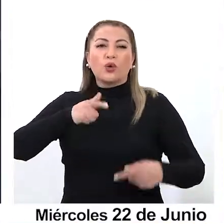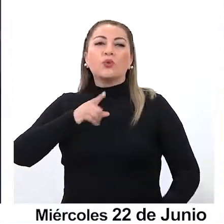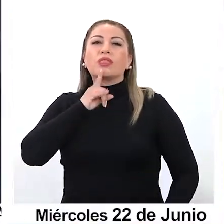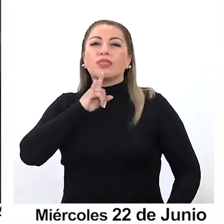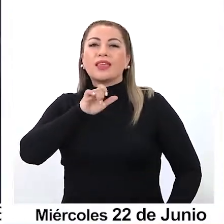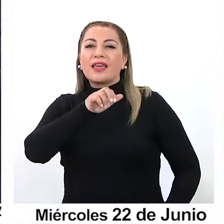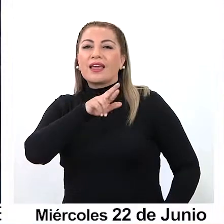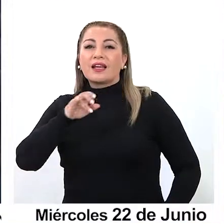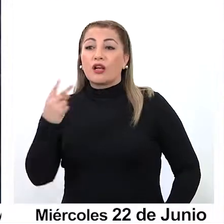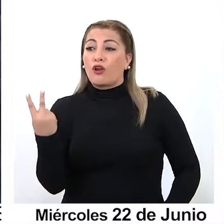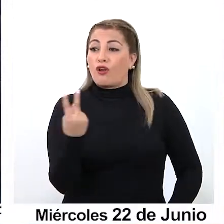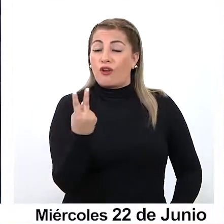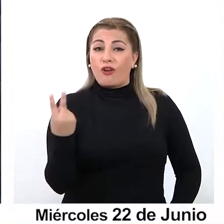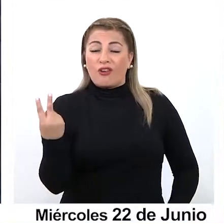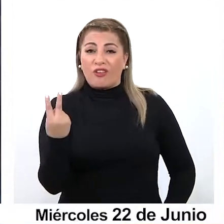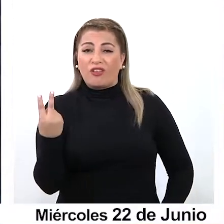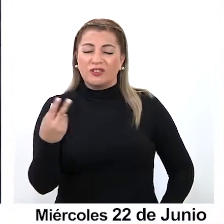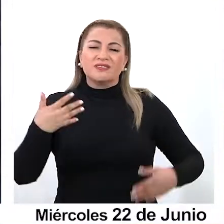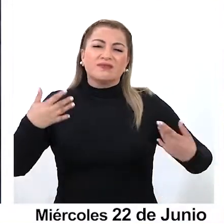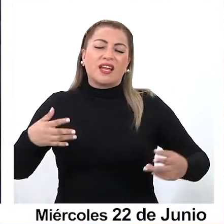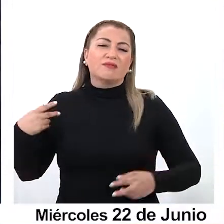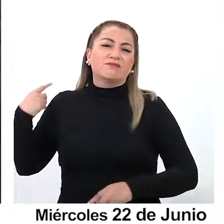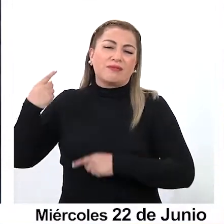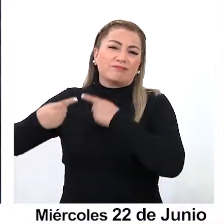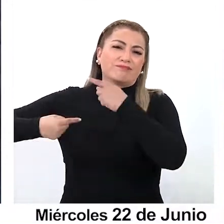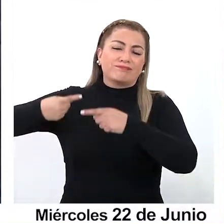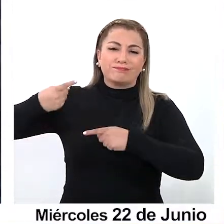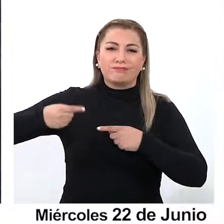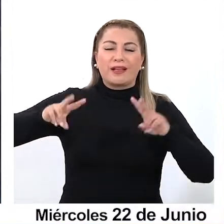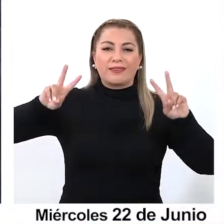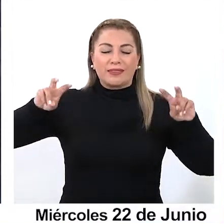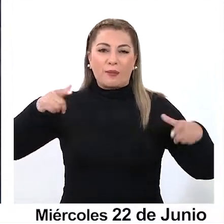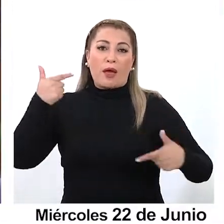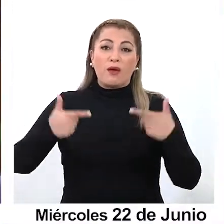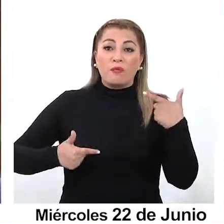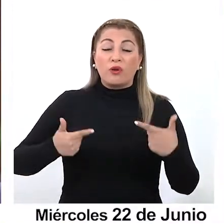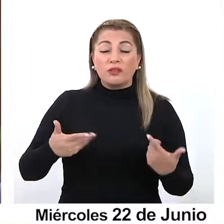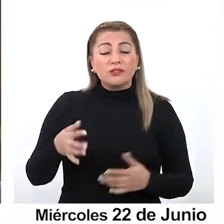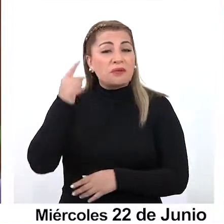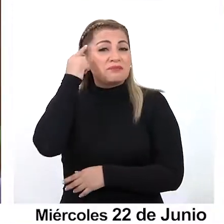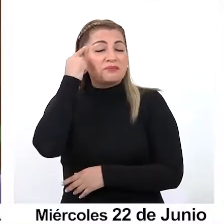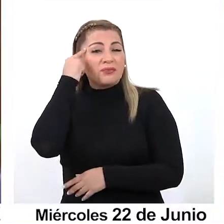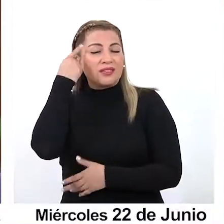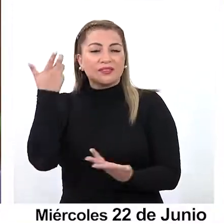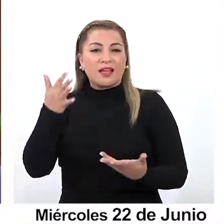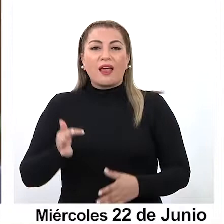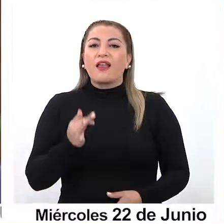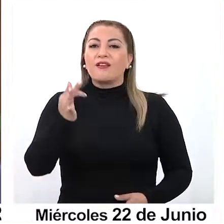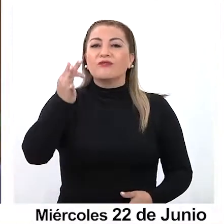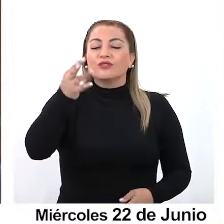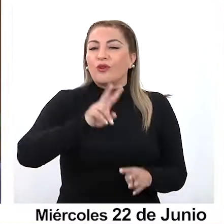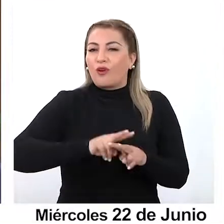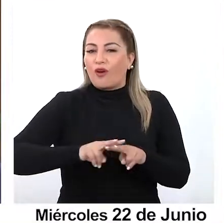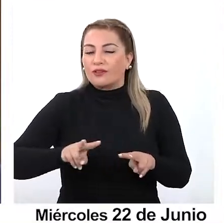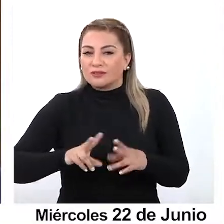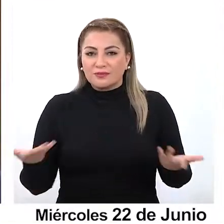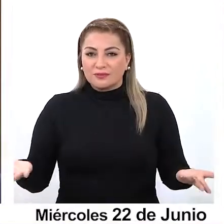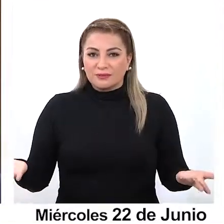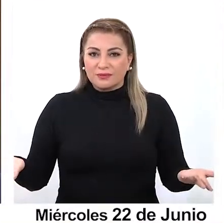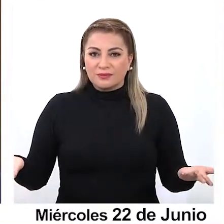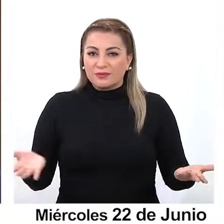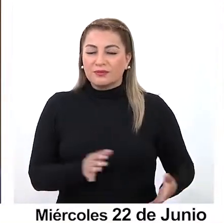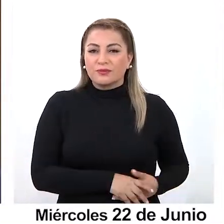Partido Comunista, ambos con trayectoria y militancia política, también miran hacia lo que vendrá después del